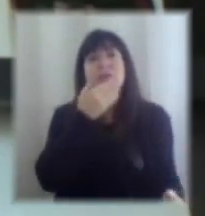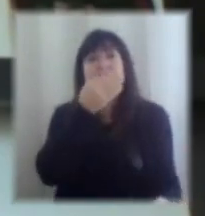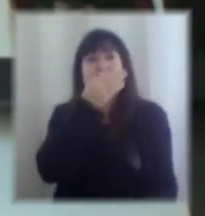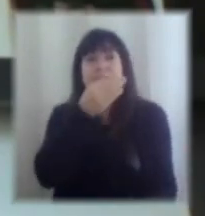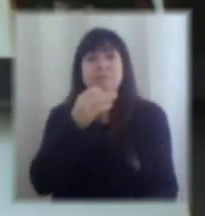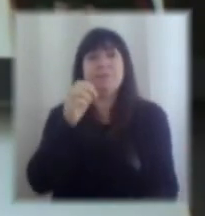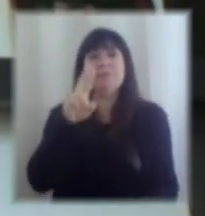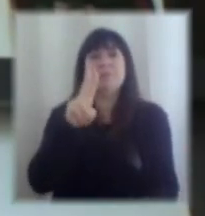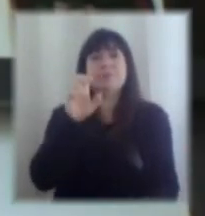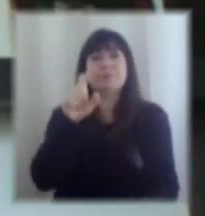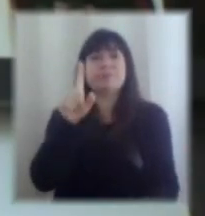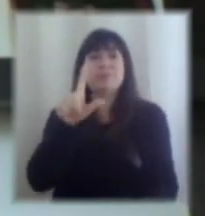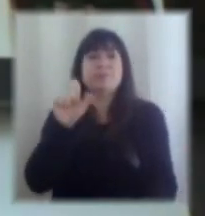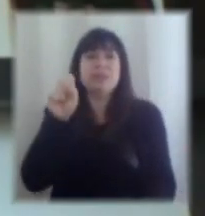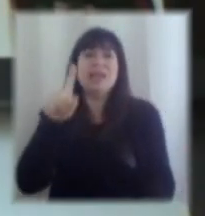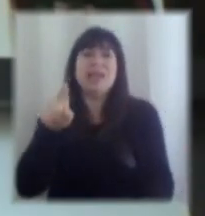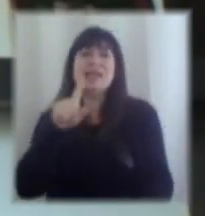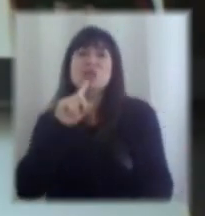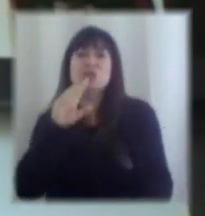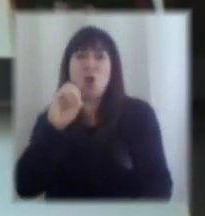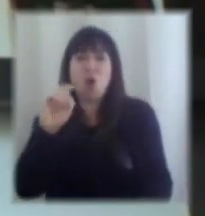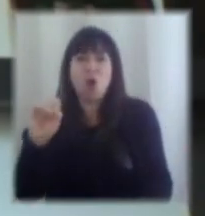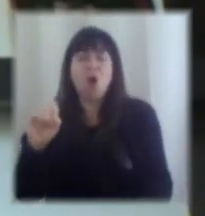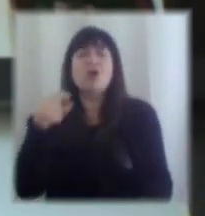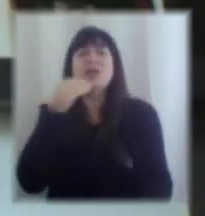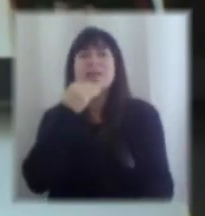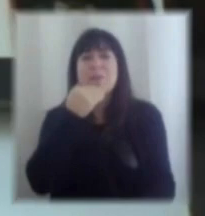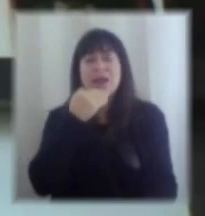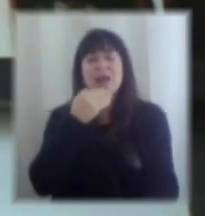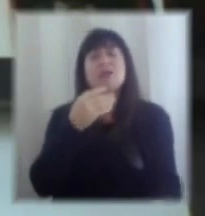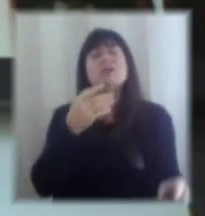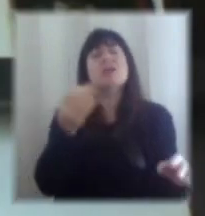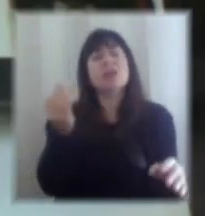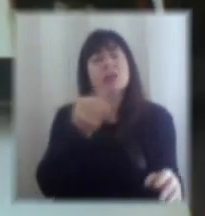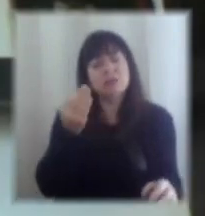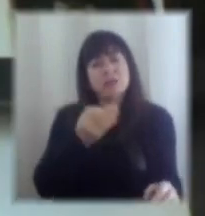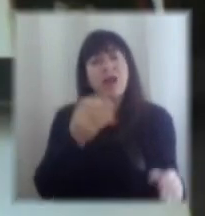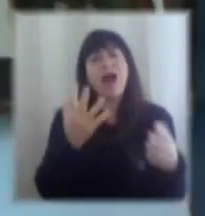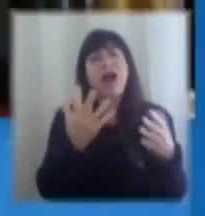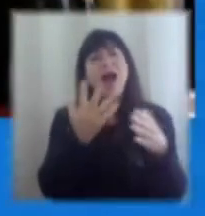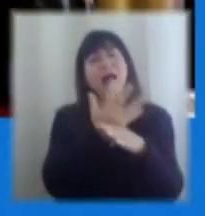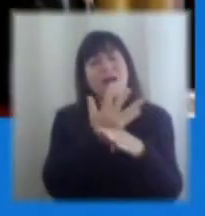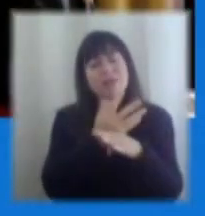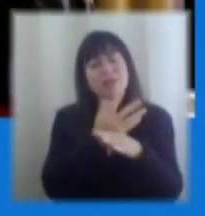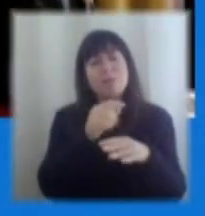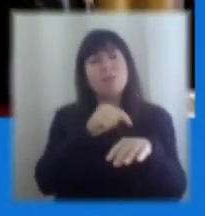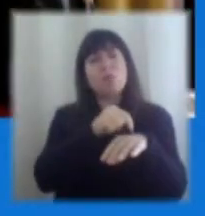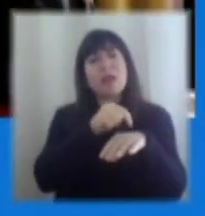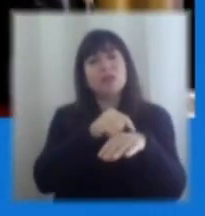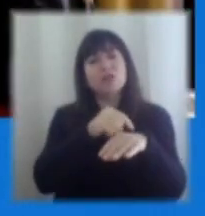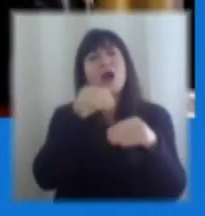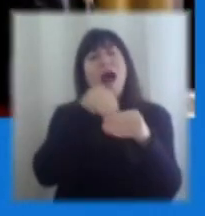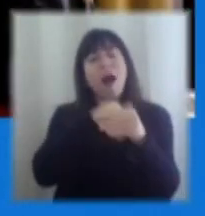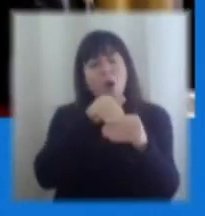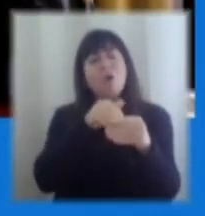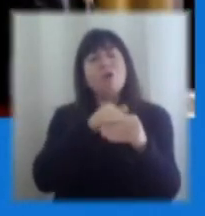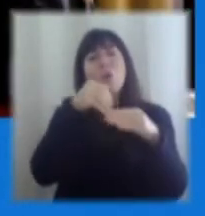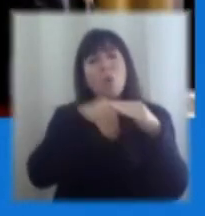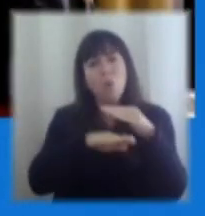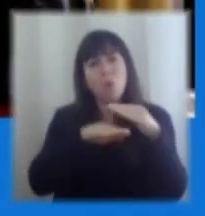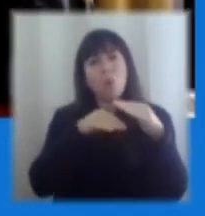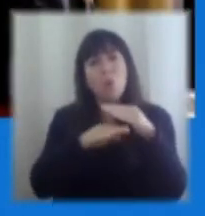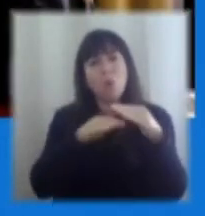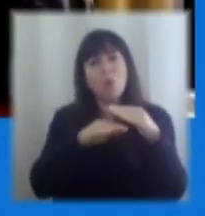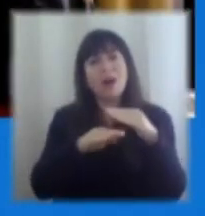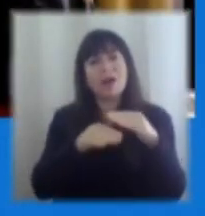que también era partidario de que había momentos en donde había que guardar, había que ser responsables, había que ahorrar, y otros momentos como este que había que básicamente